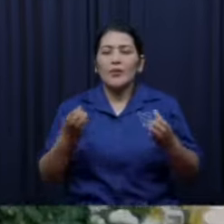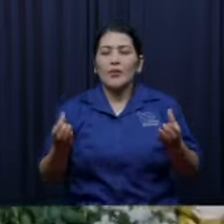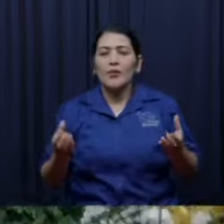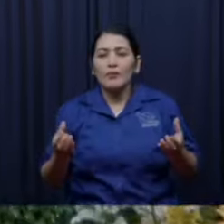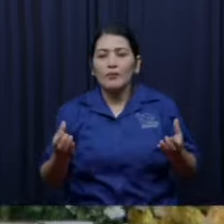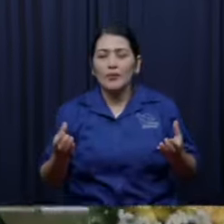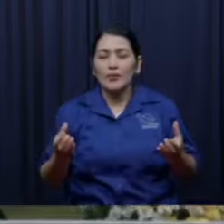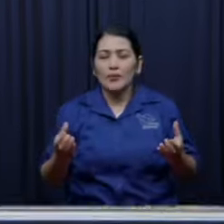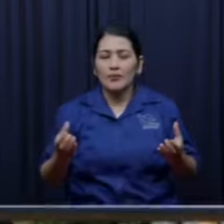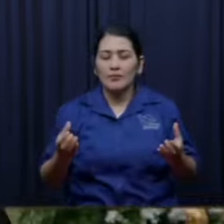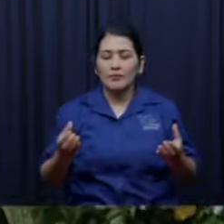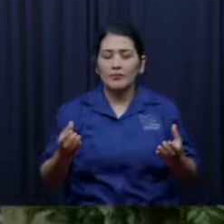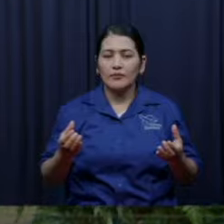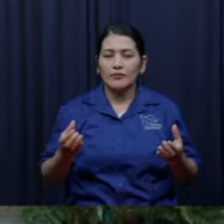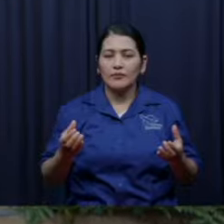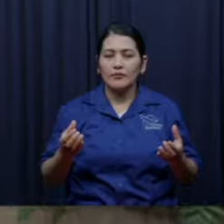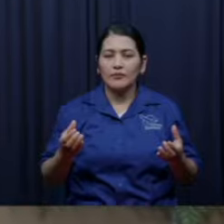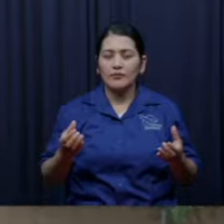de agua no era el desagüe